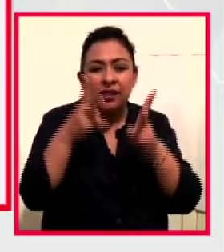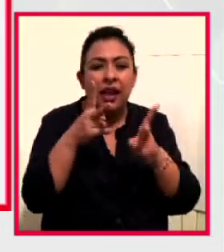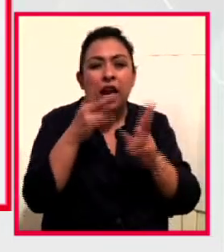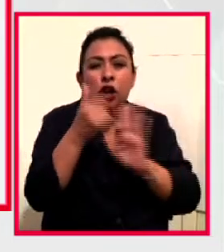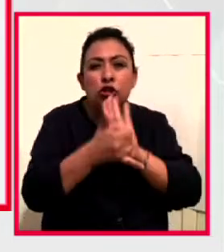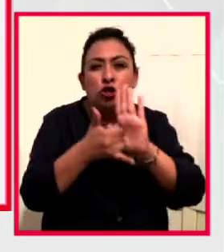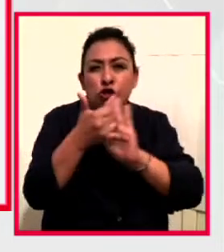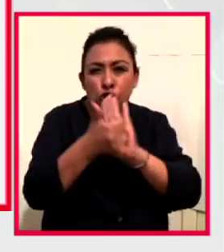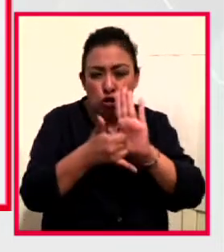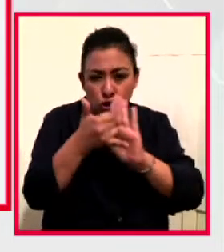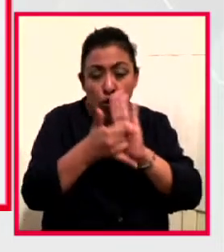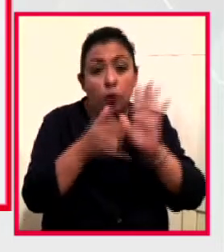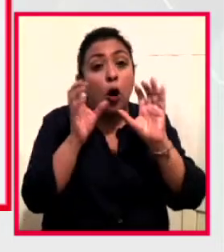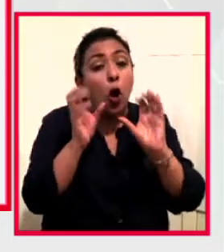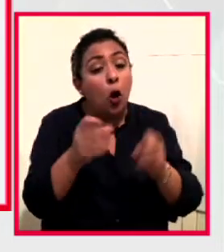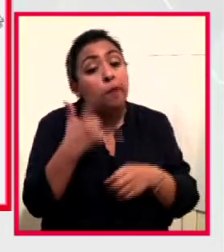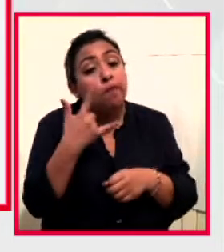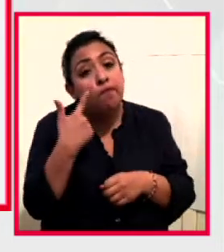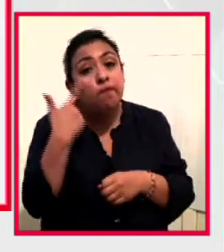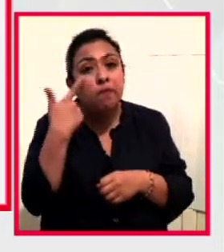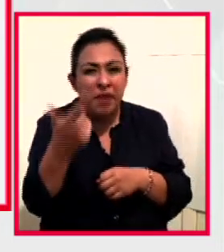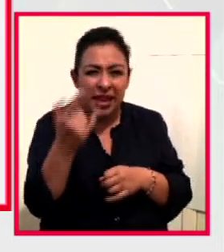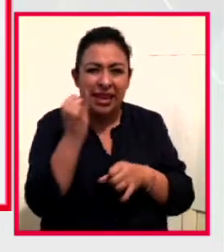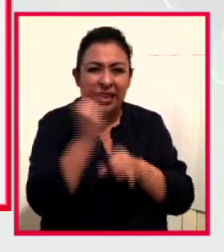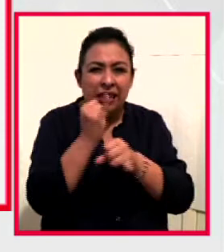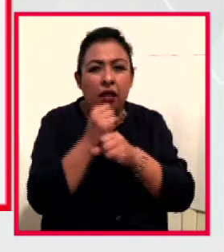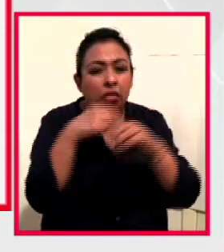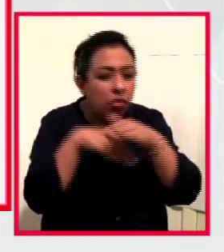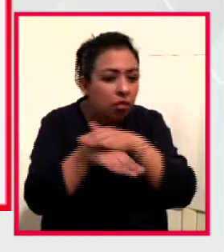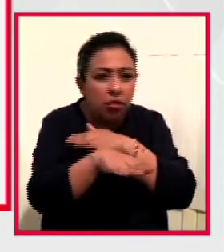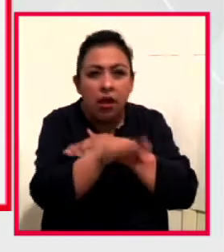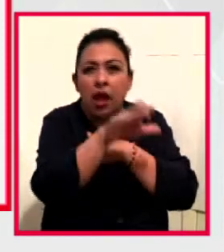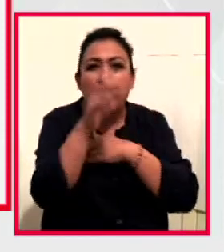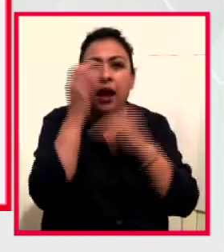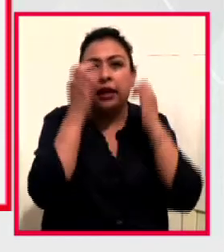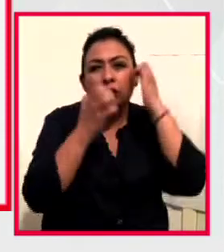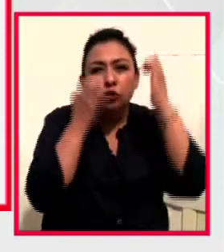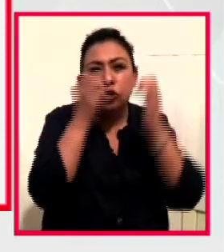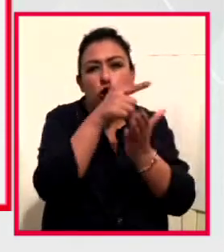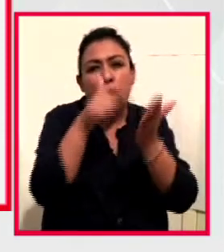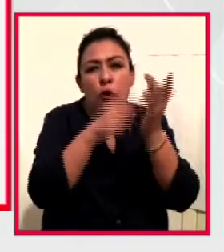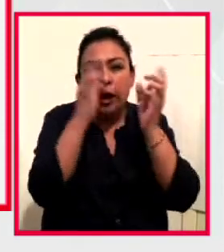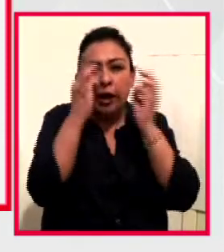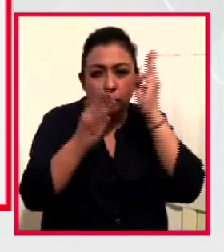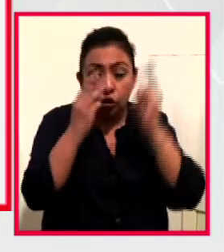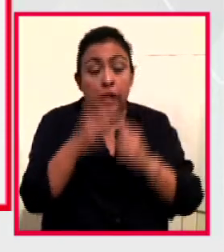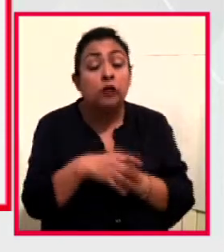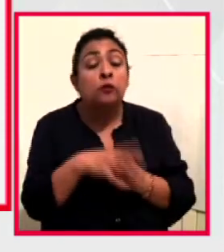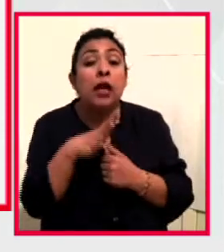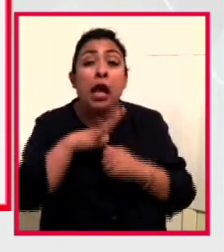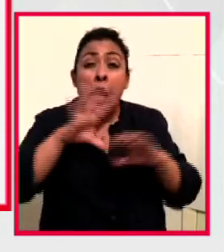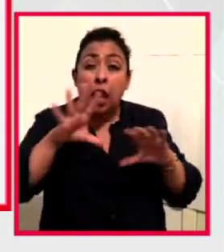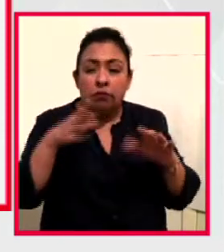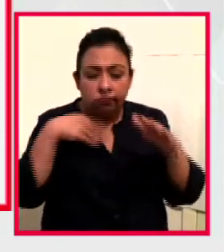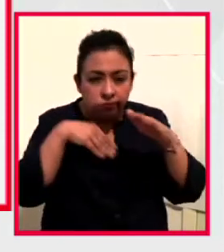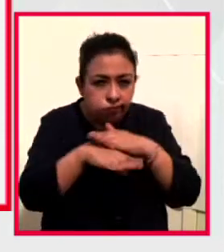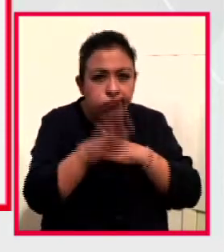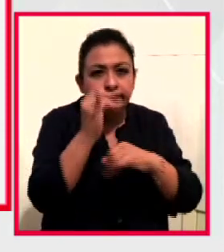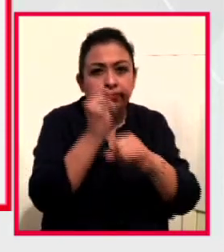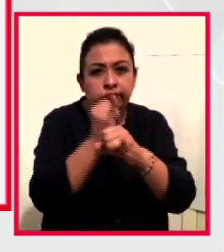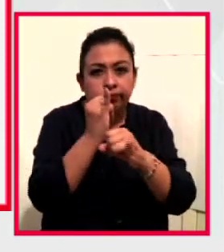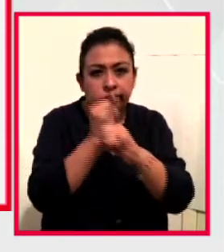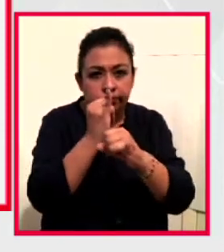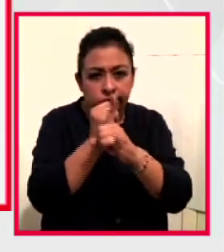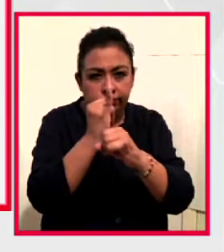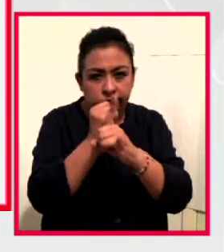o bien realizar recorridos virtuales por sus recintos y exposiciones. Tenemos recorridos virtuales de exposiciones